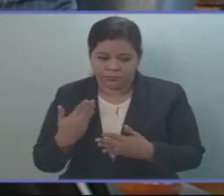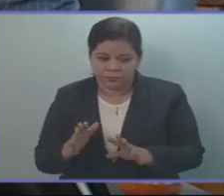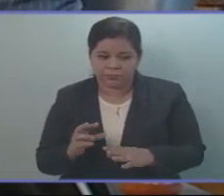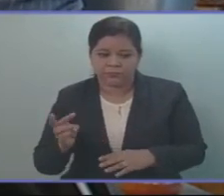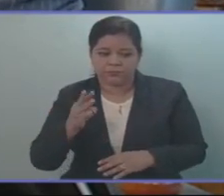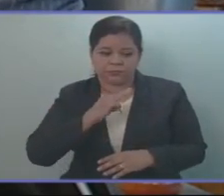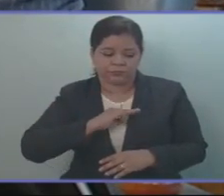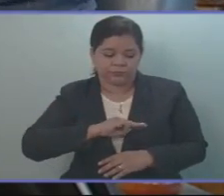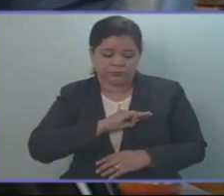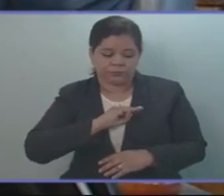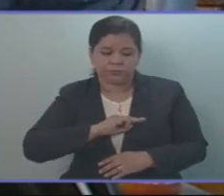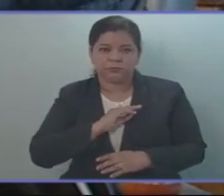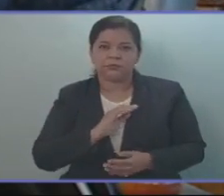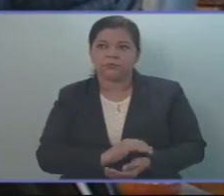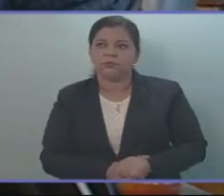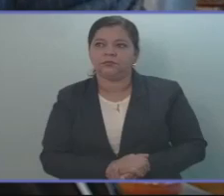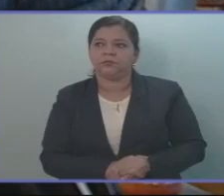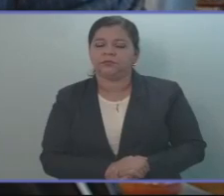misión.